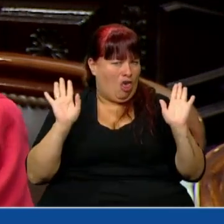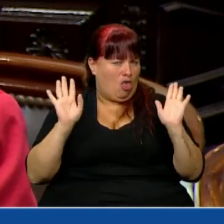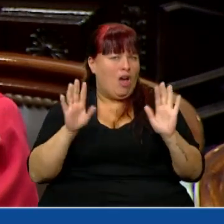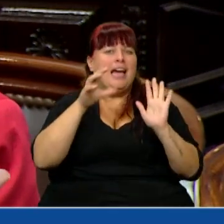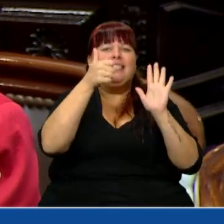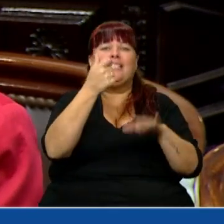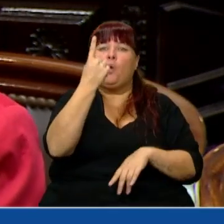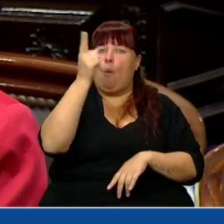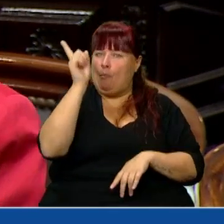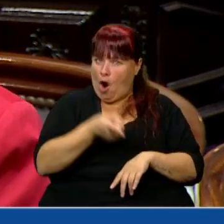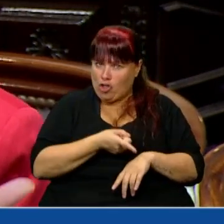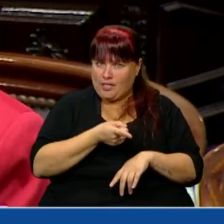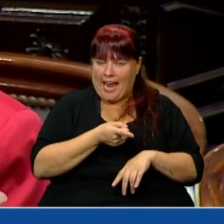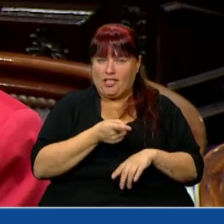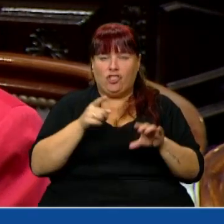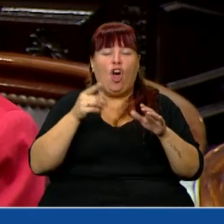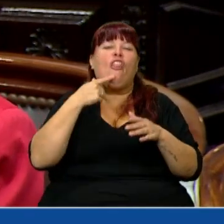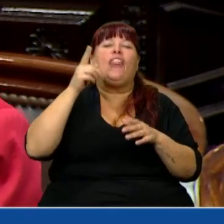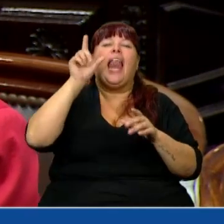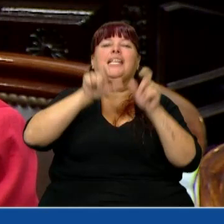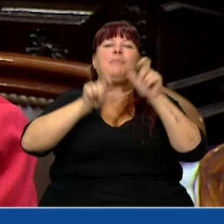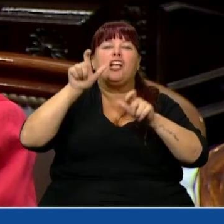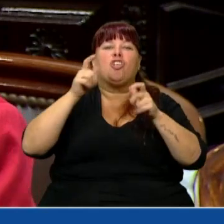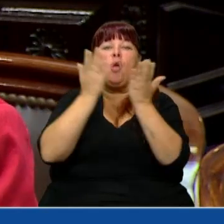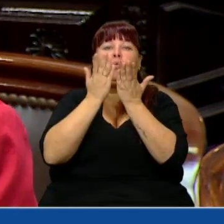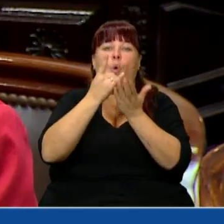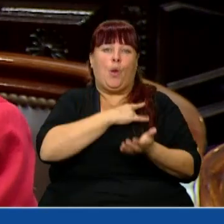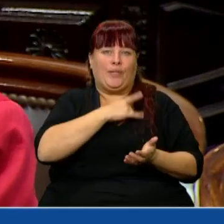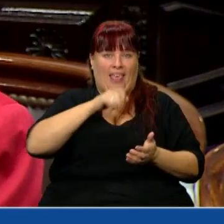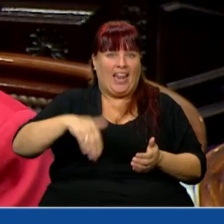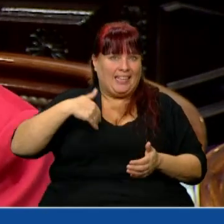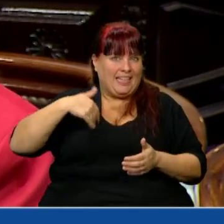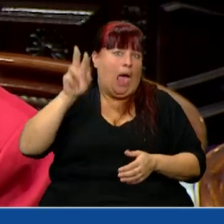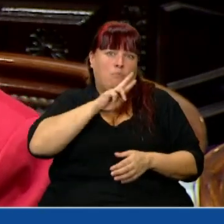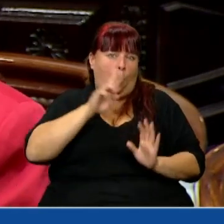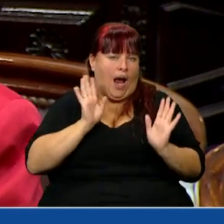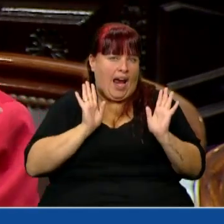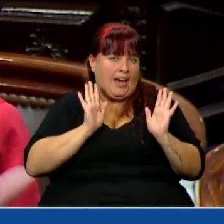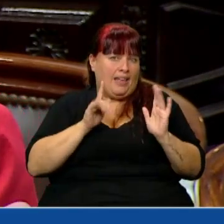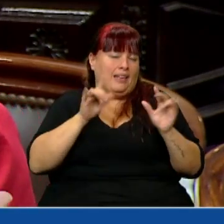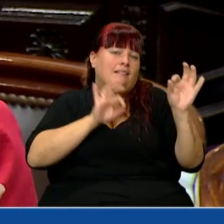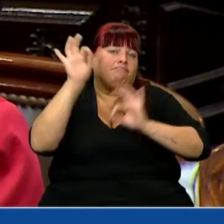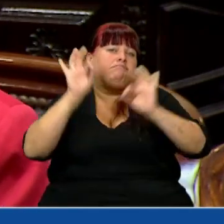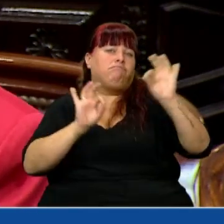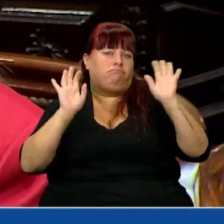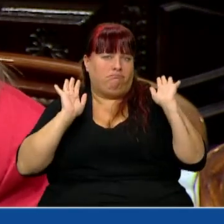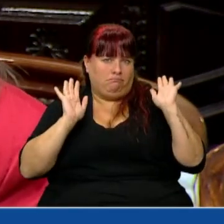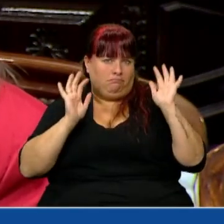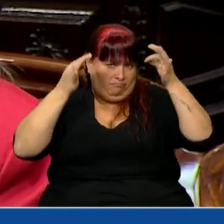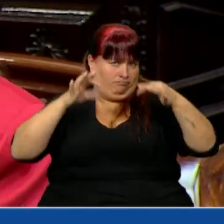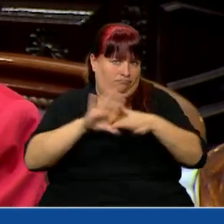61% de la matrícula universitaria argentina es mujer, es una cuestión probabilística.